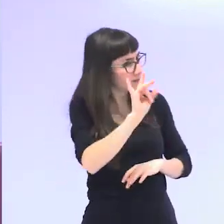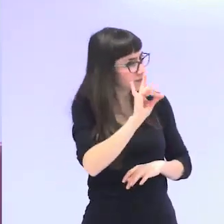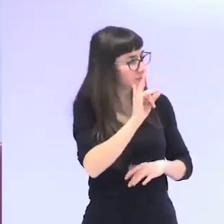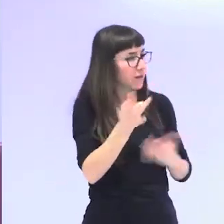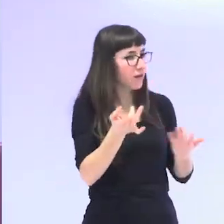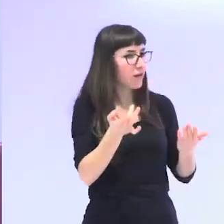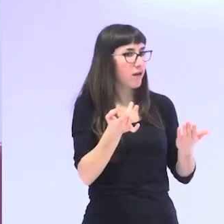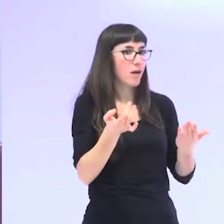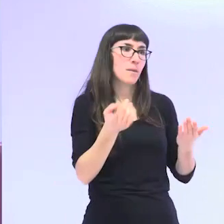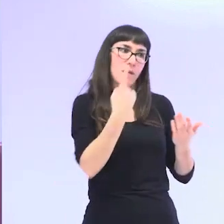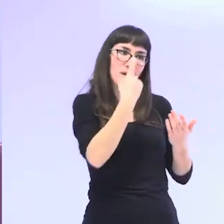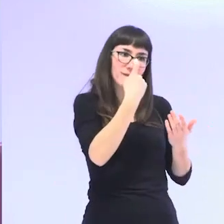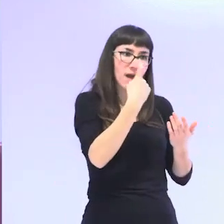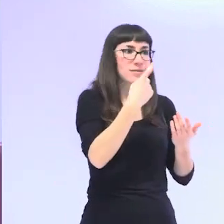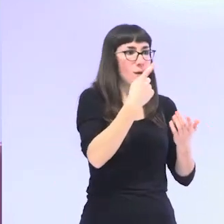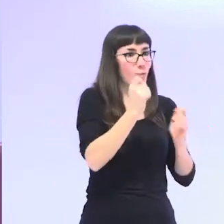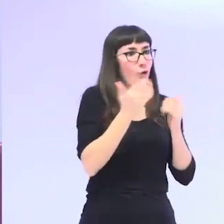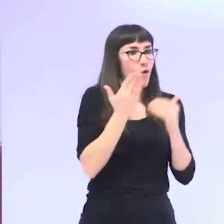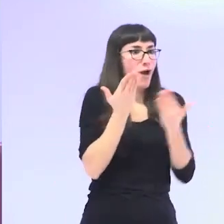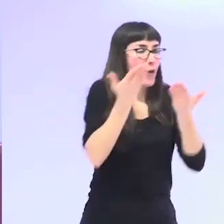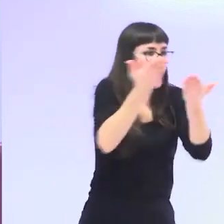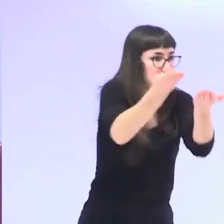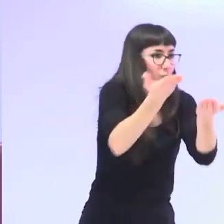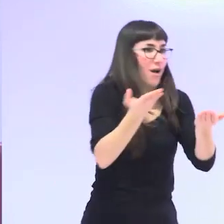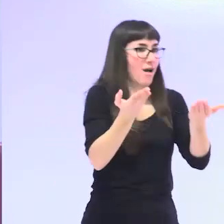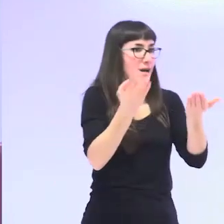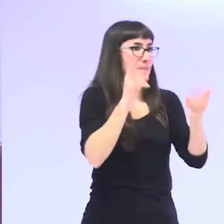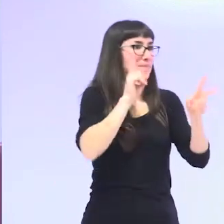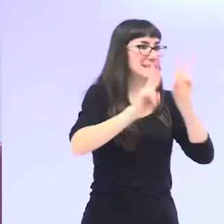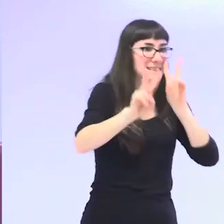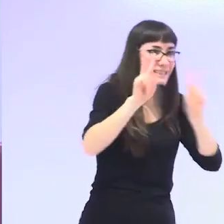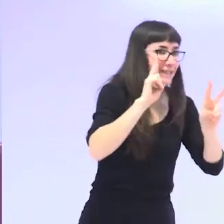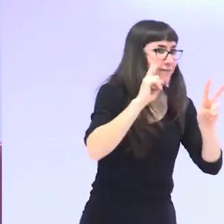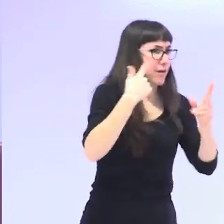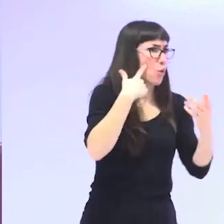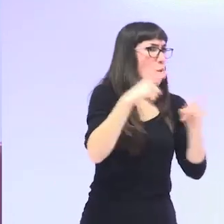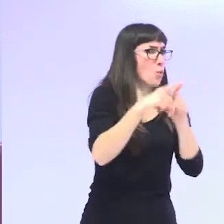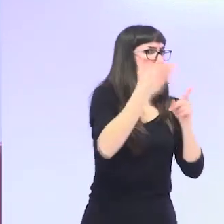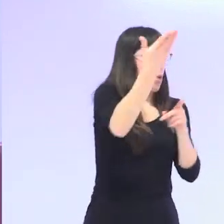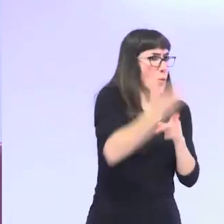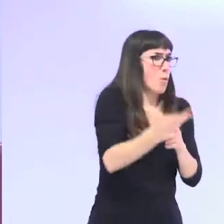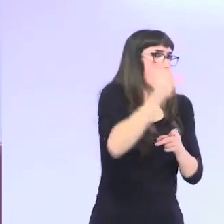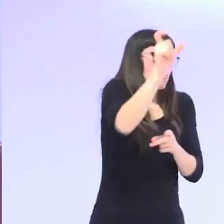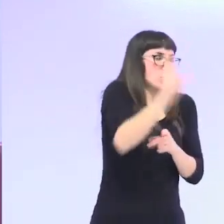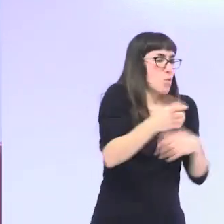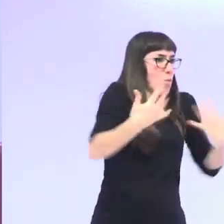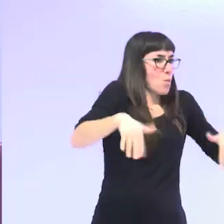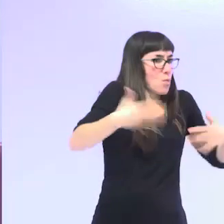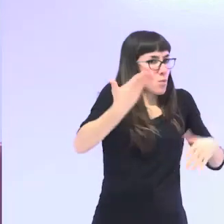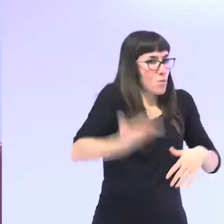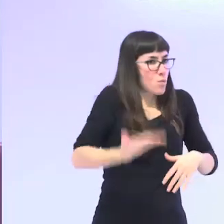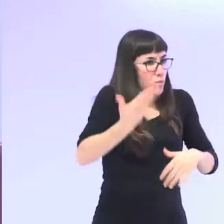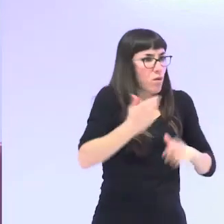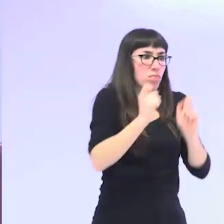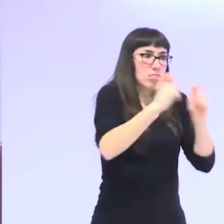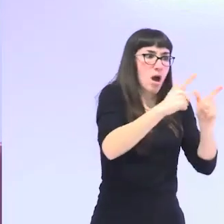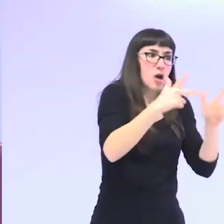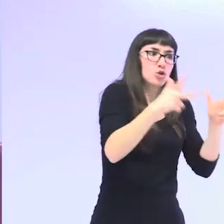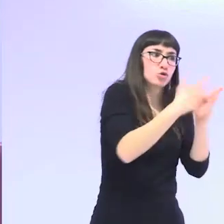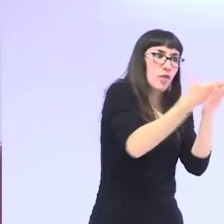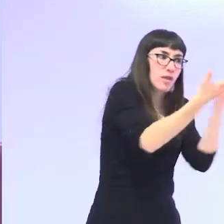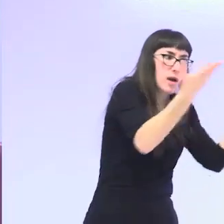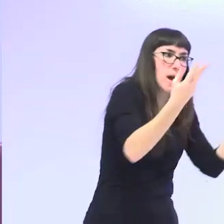pero no se habla de ellas no se las visibiliza como personas que contribuyen enormemente al desarrollo